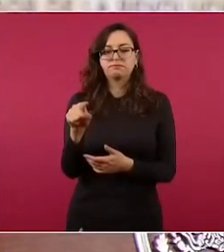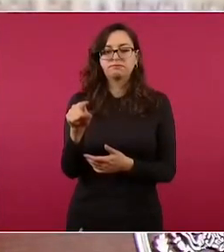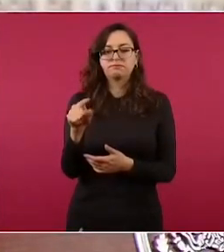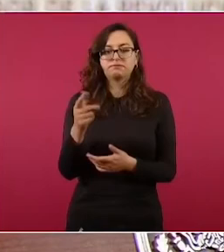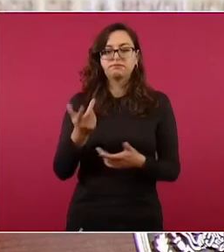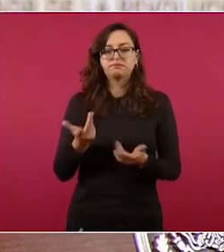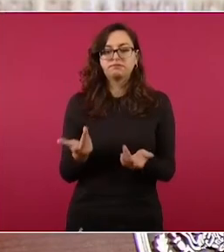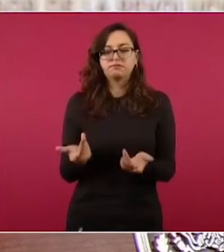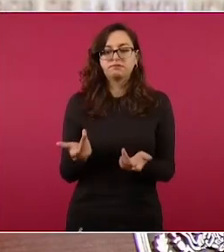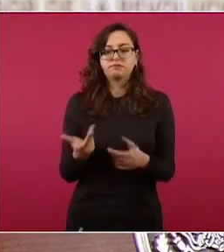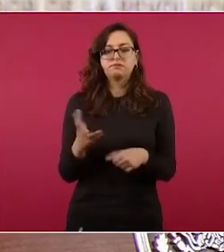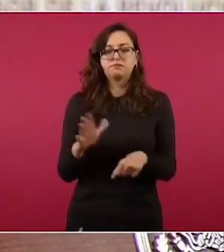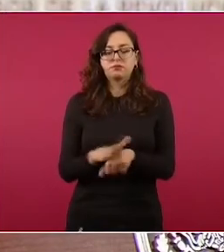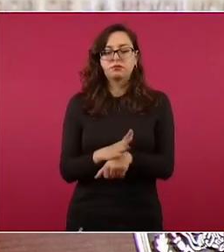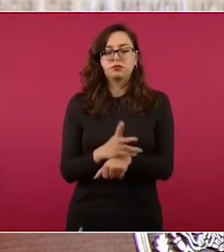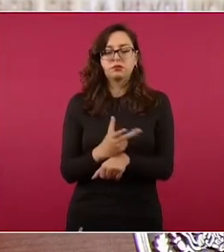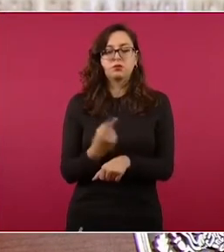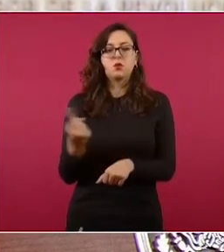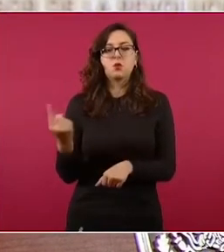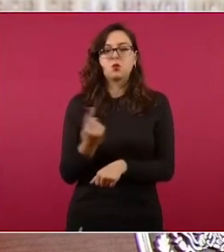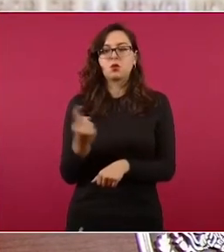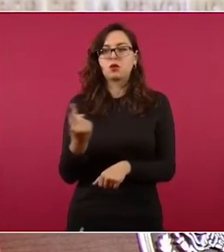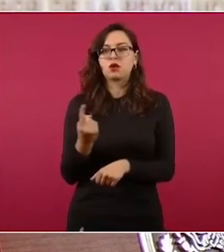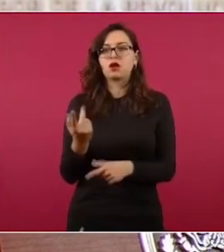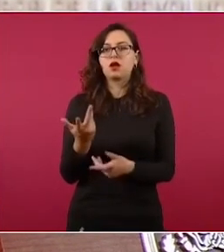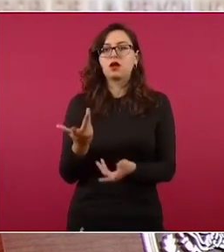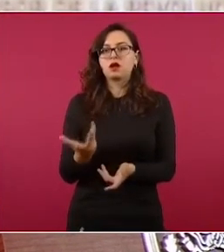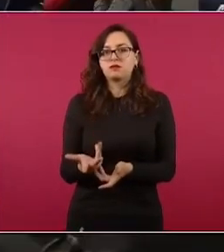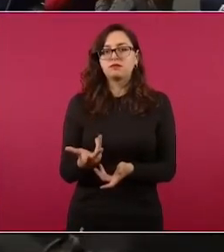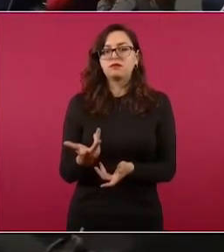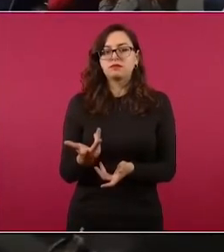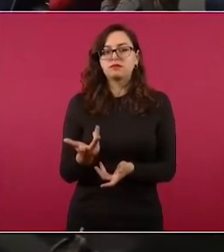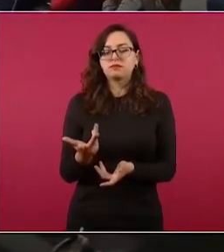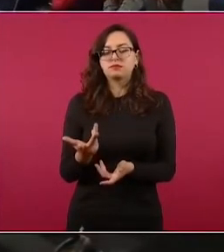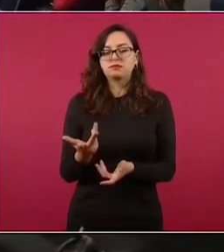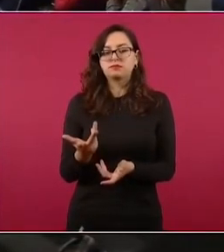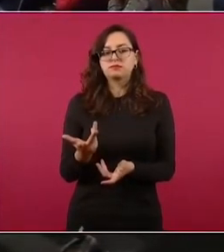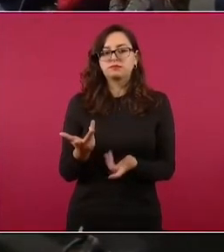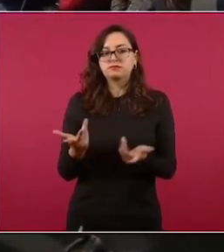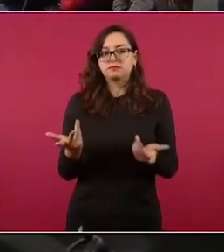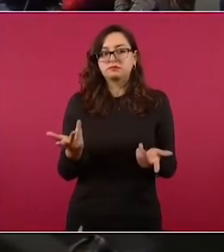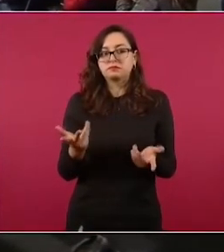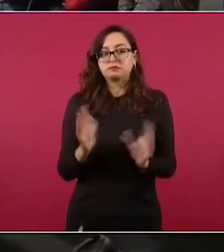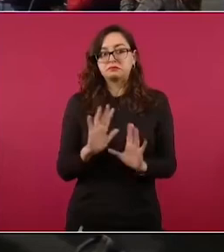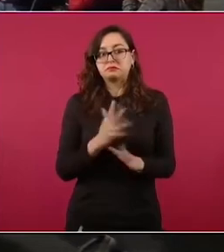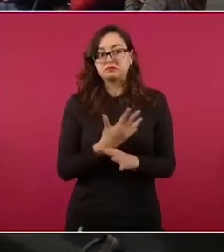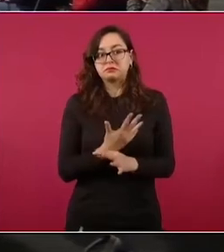porque también se afirmó de que nosotros